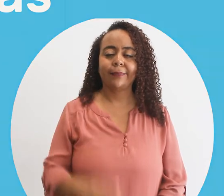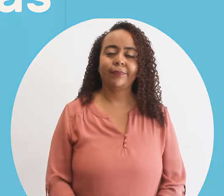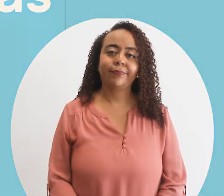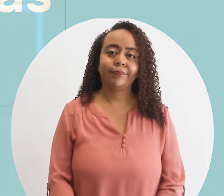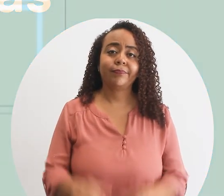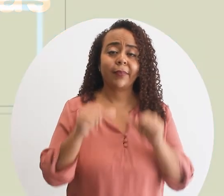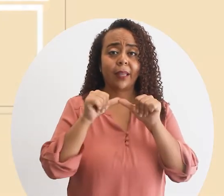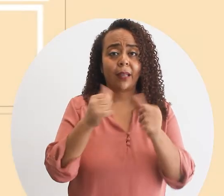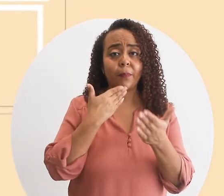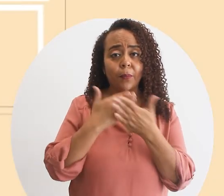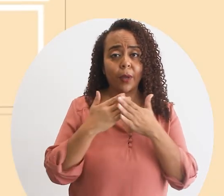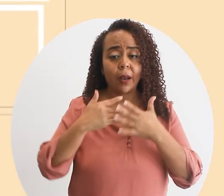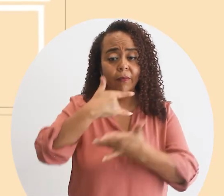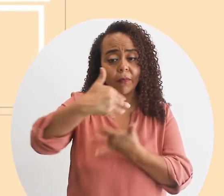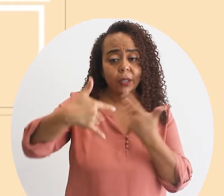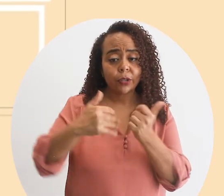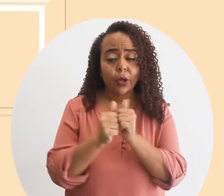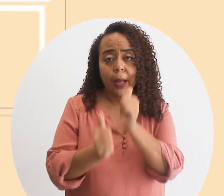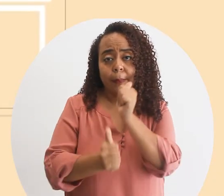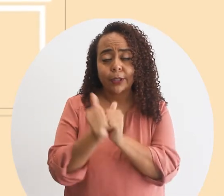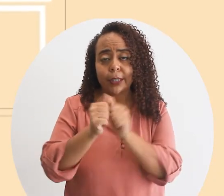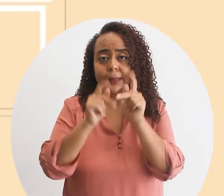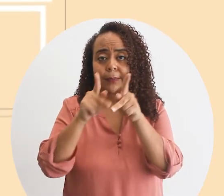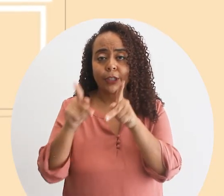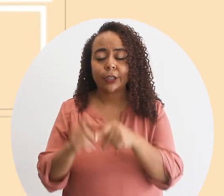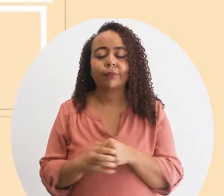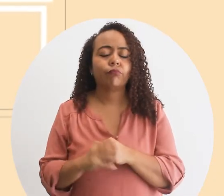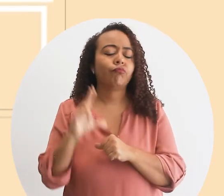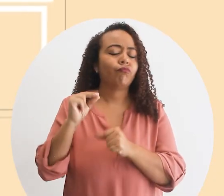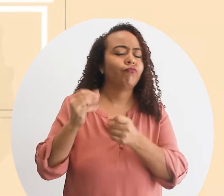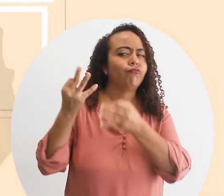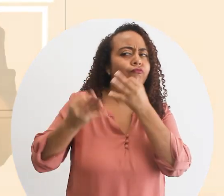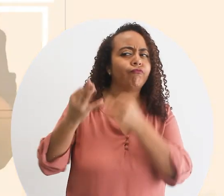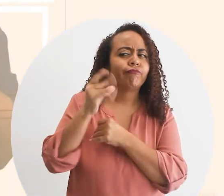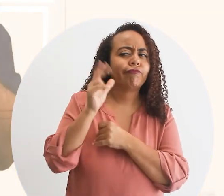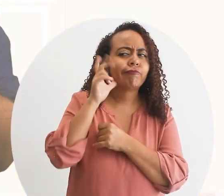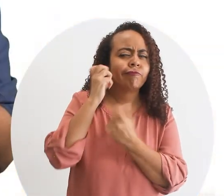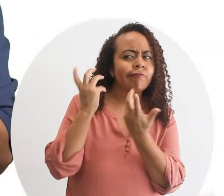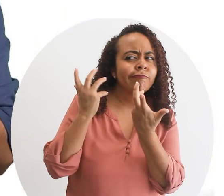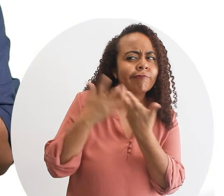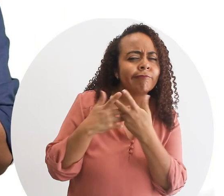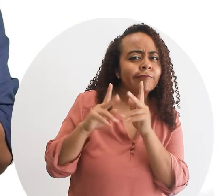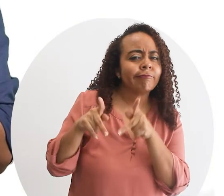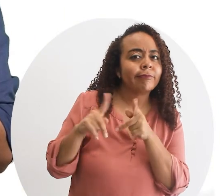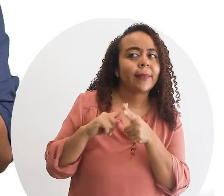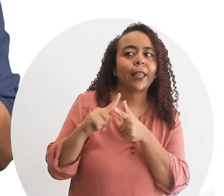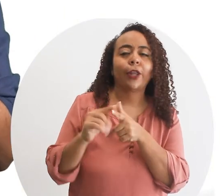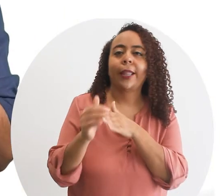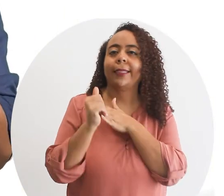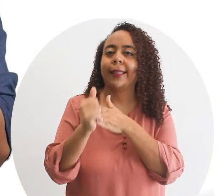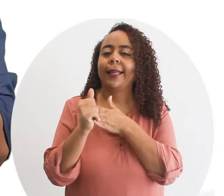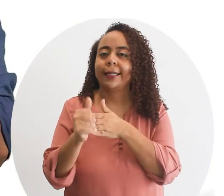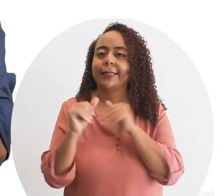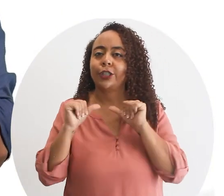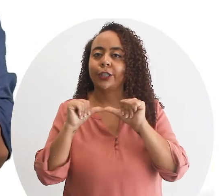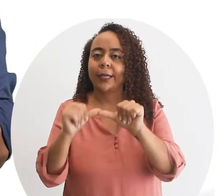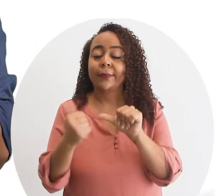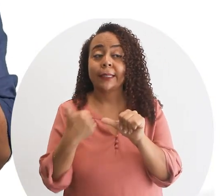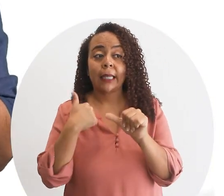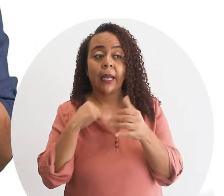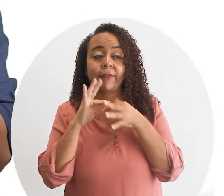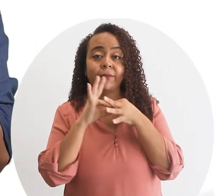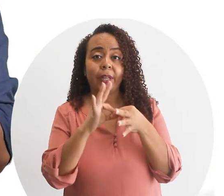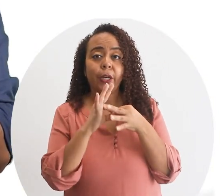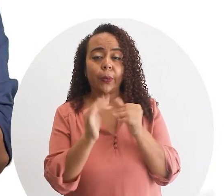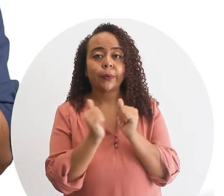7 mantiene buenas relaciones con la mayoría de la gente al no juzgar y escuchar con empatía a las personas la liderazgo sostenible